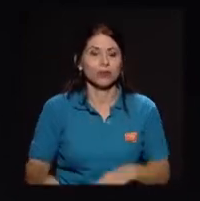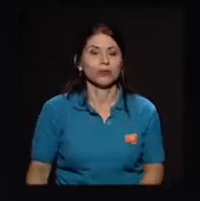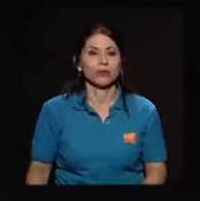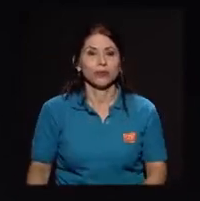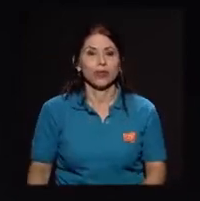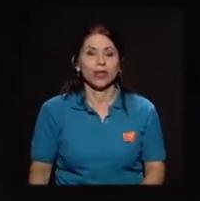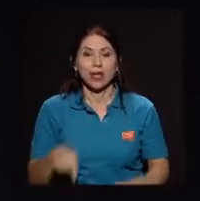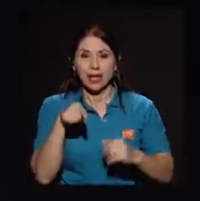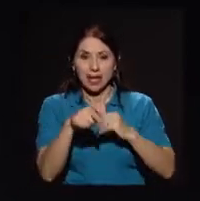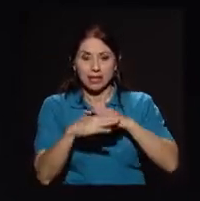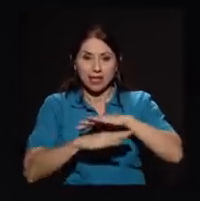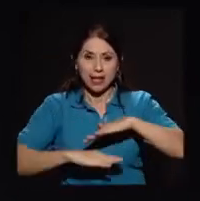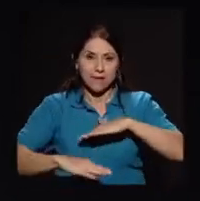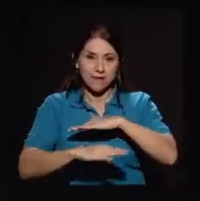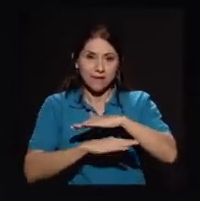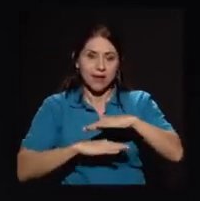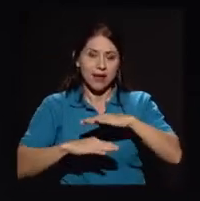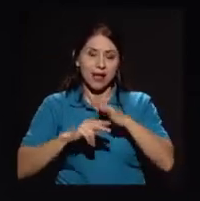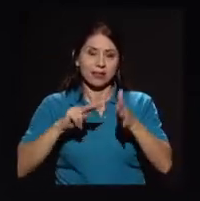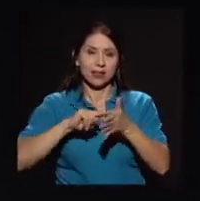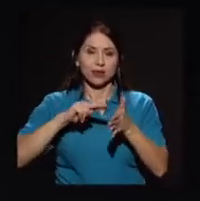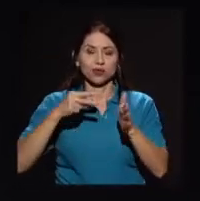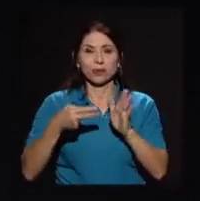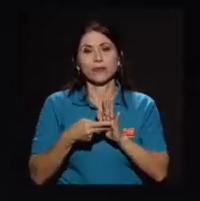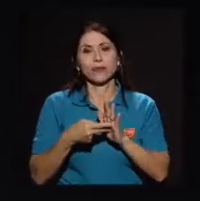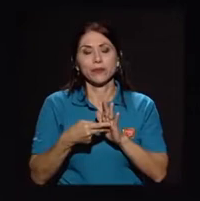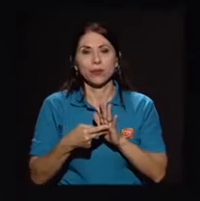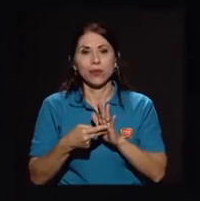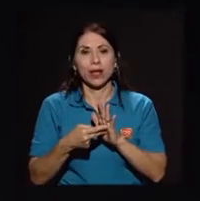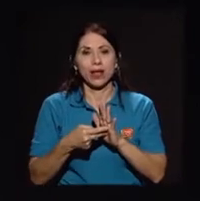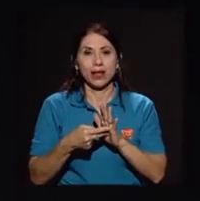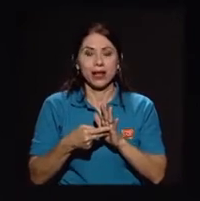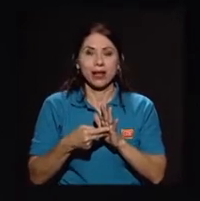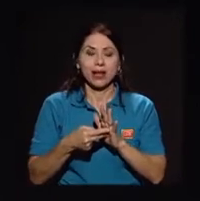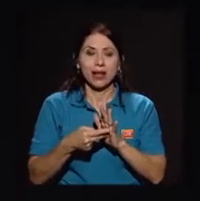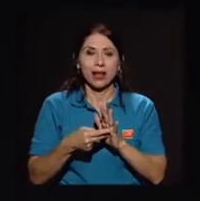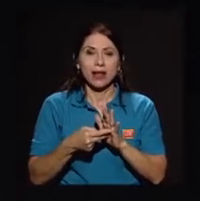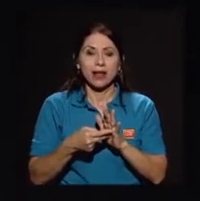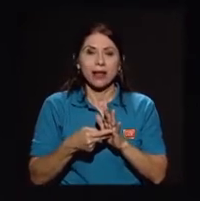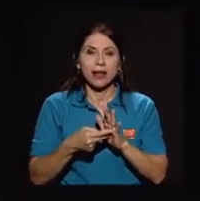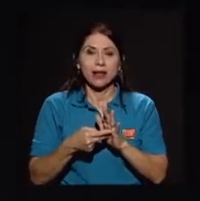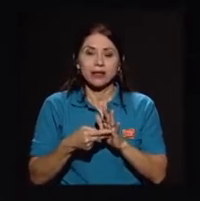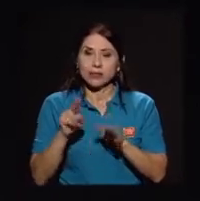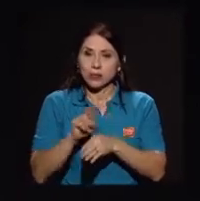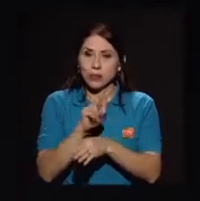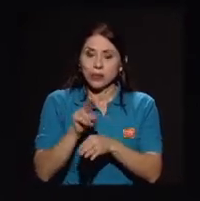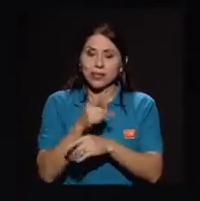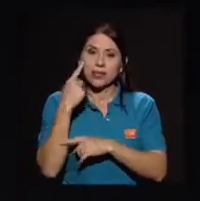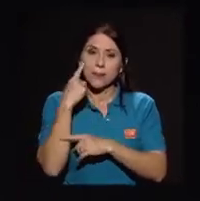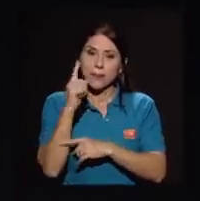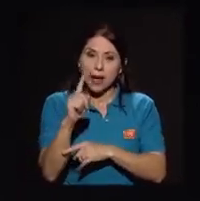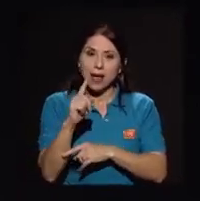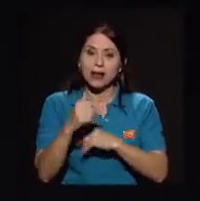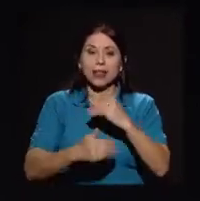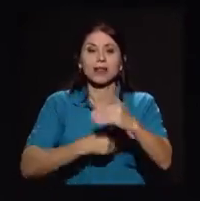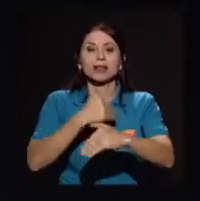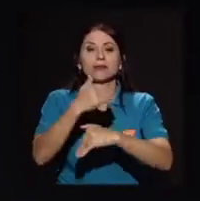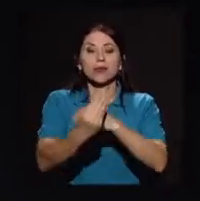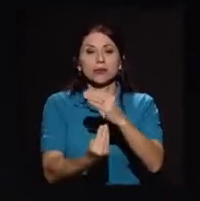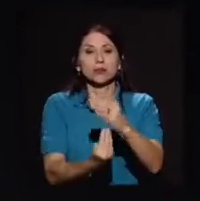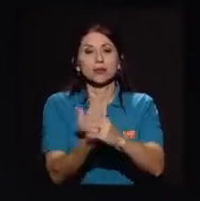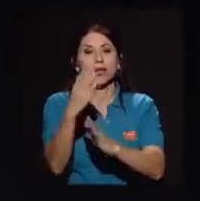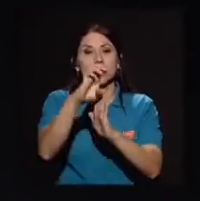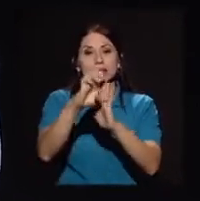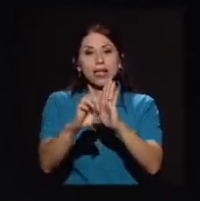la base conceptual que se toma para construir lo que es luego el estatuto orgánico.